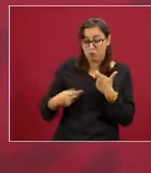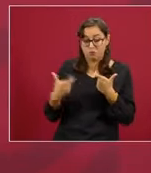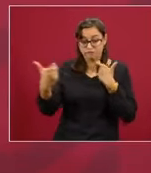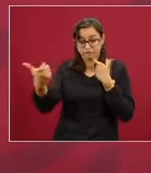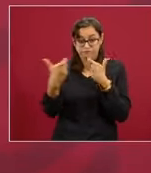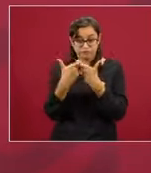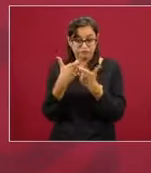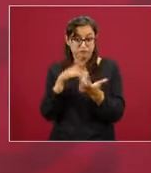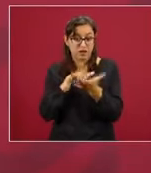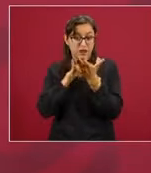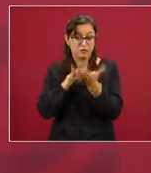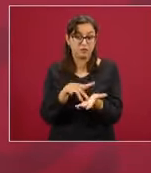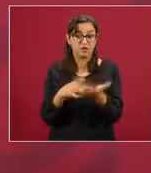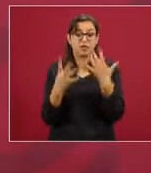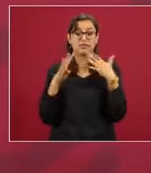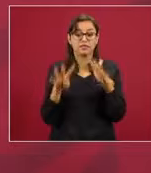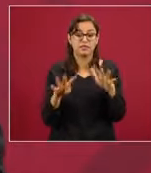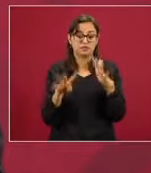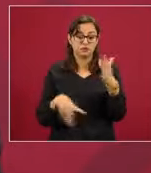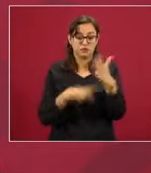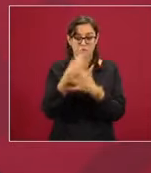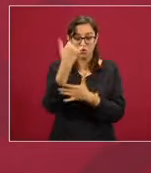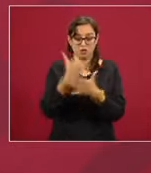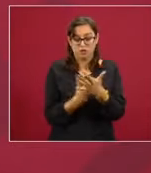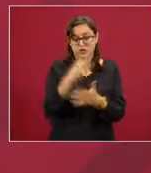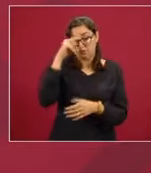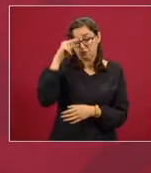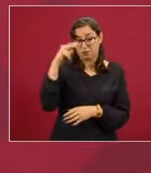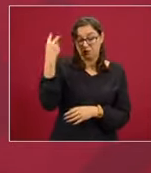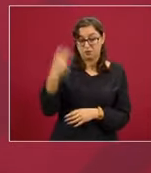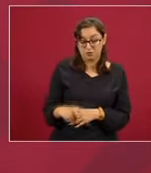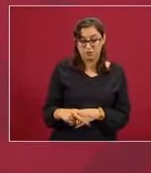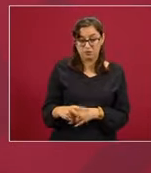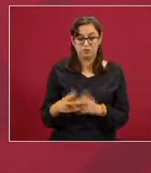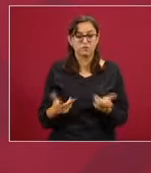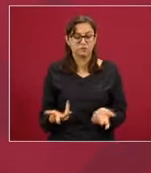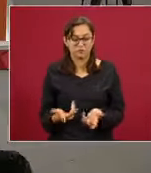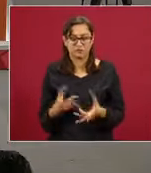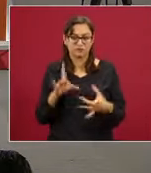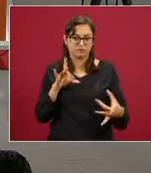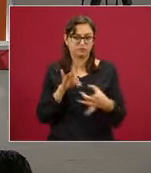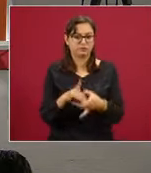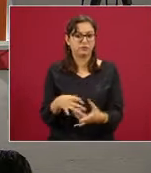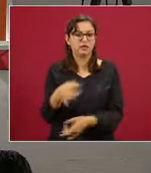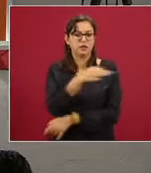apoyar 19 proyectos mexicanos que tienen que ver con vacunas.